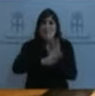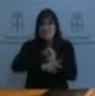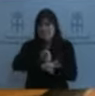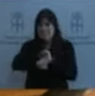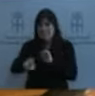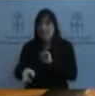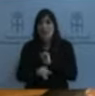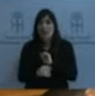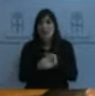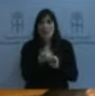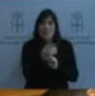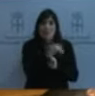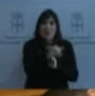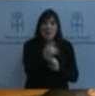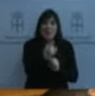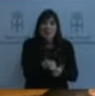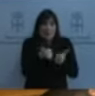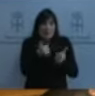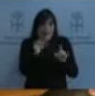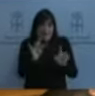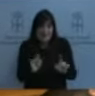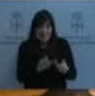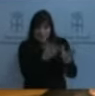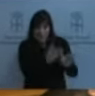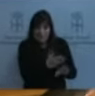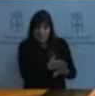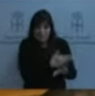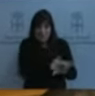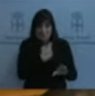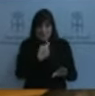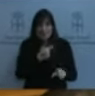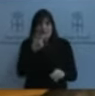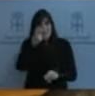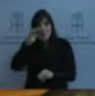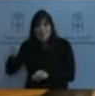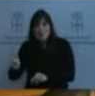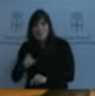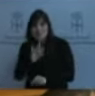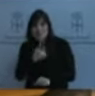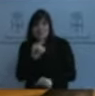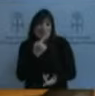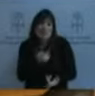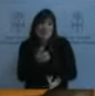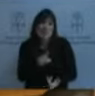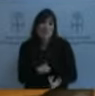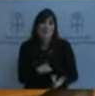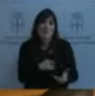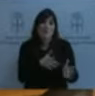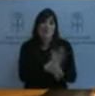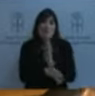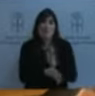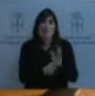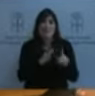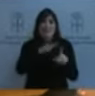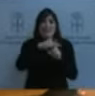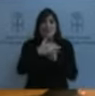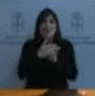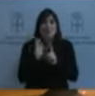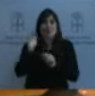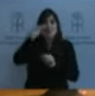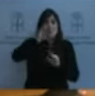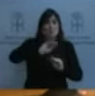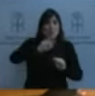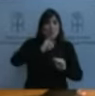cuando enumeraba a los pueblos estaba hablando también de una determinada orografía y de una determinada dispersión que dificulta